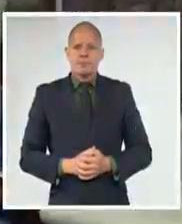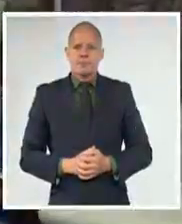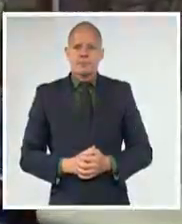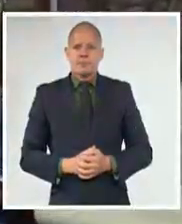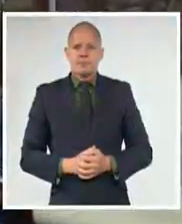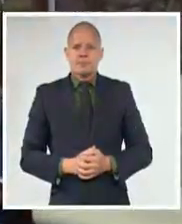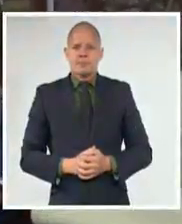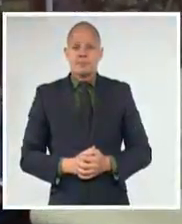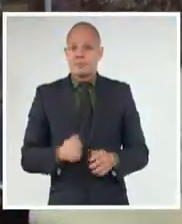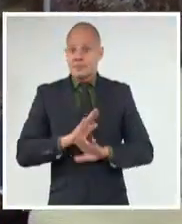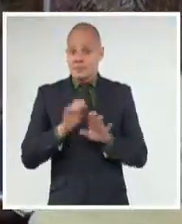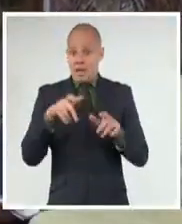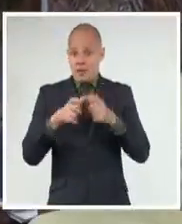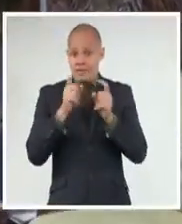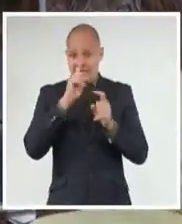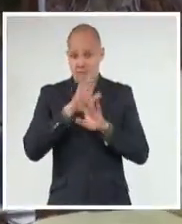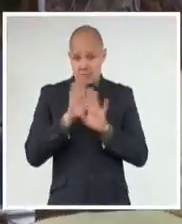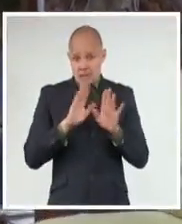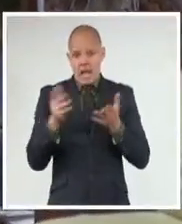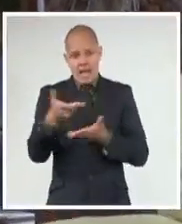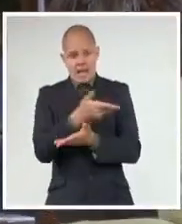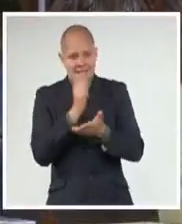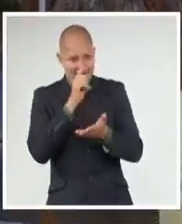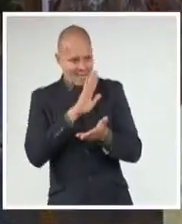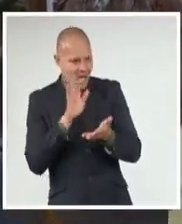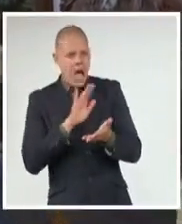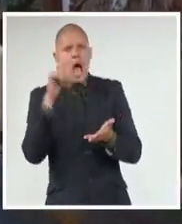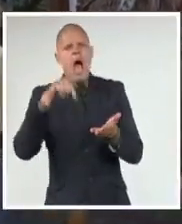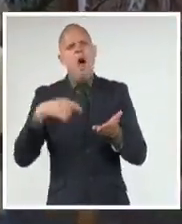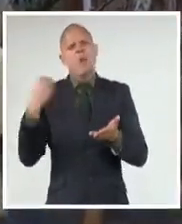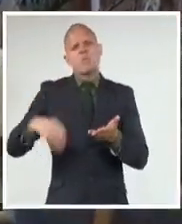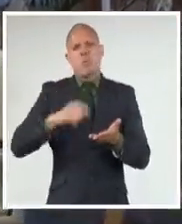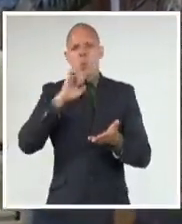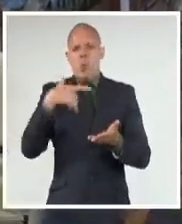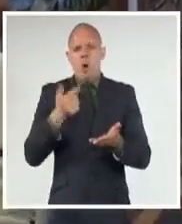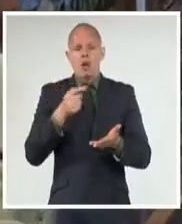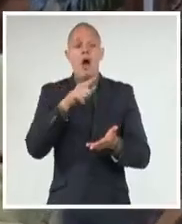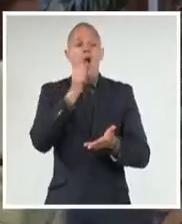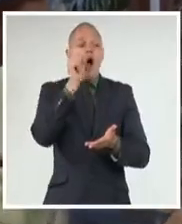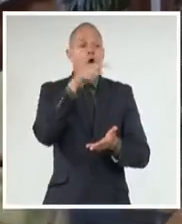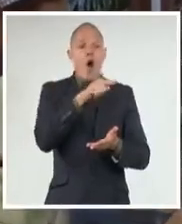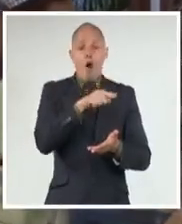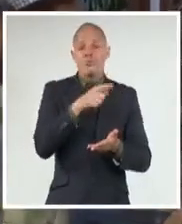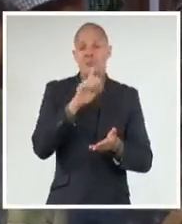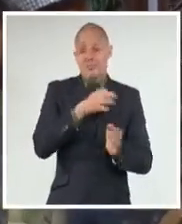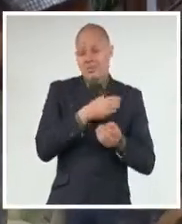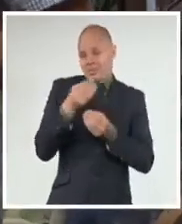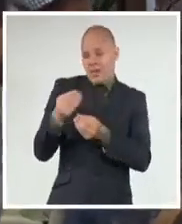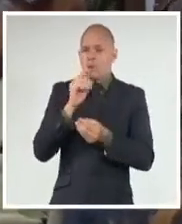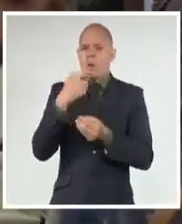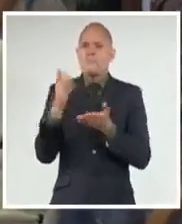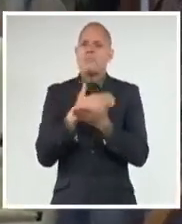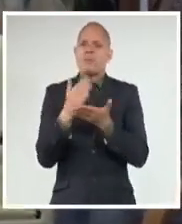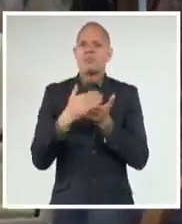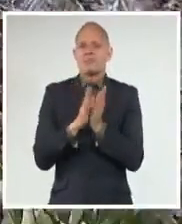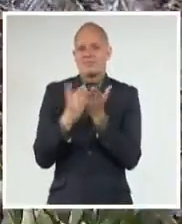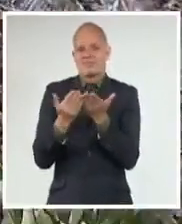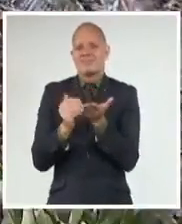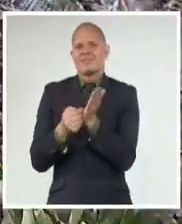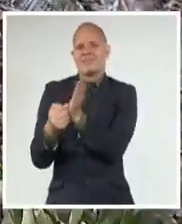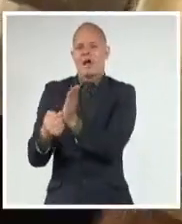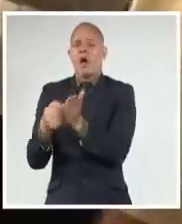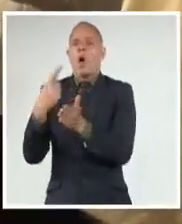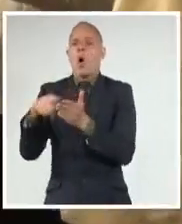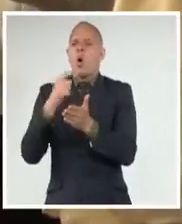El intercambio dio paso al homenaje. Miguel Díaz Canel recibió una cruz de madera, una placa y una biblia. Presentes similares